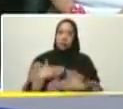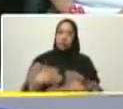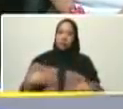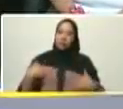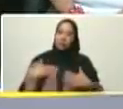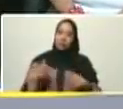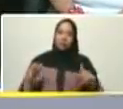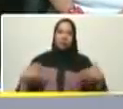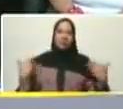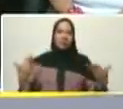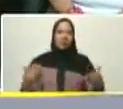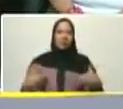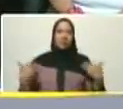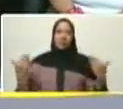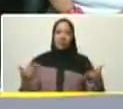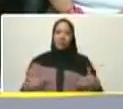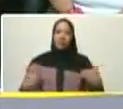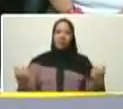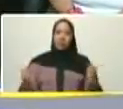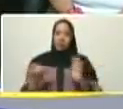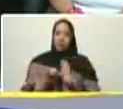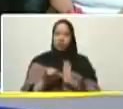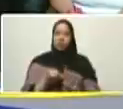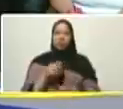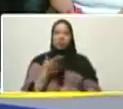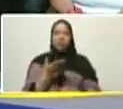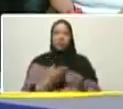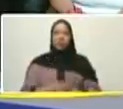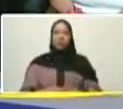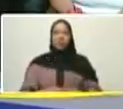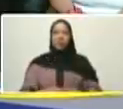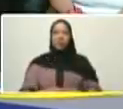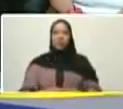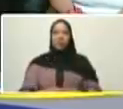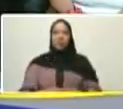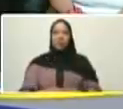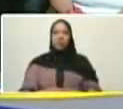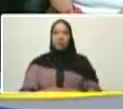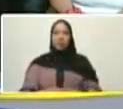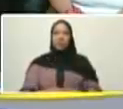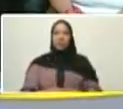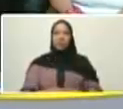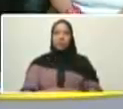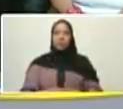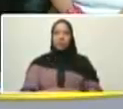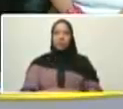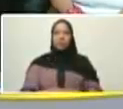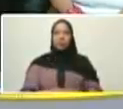Miguel está al lado tuyo está sentado ahí al lado del torito